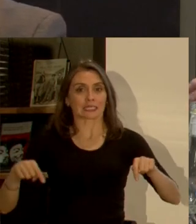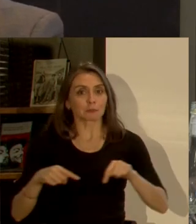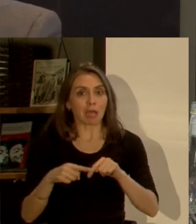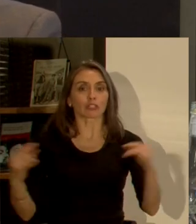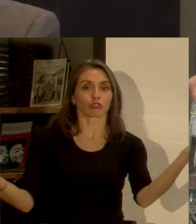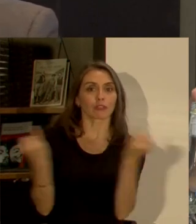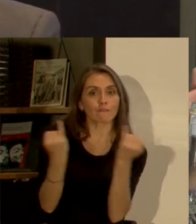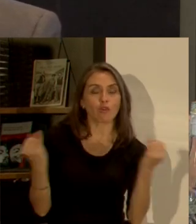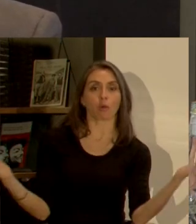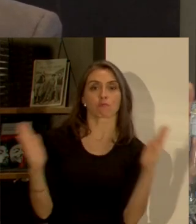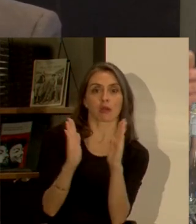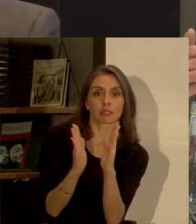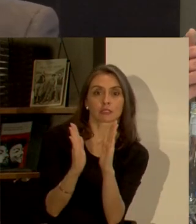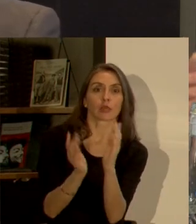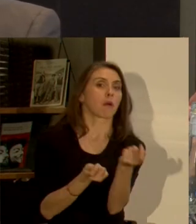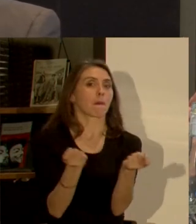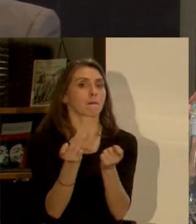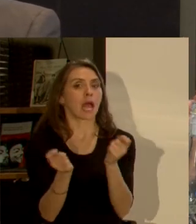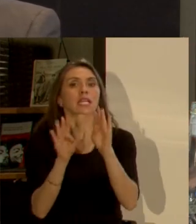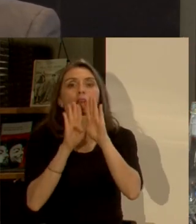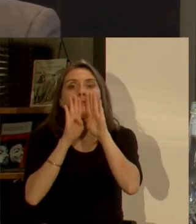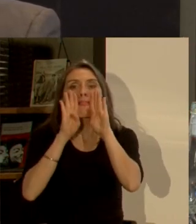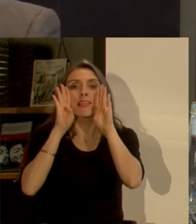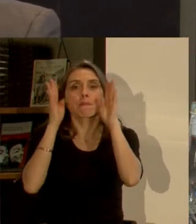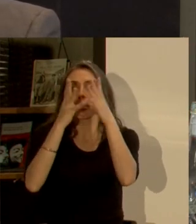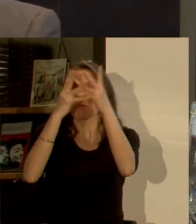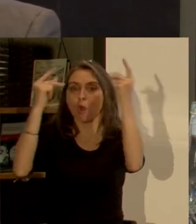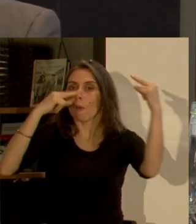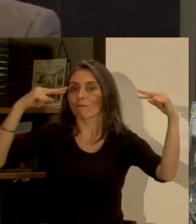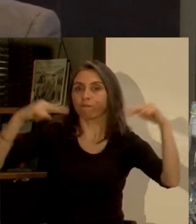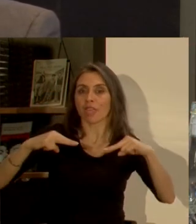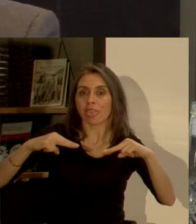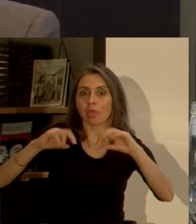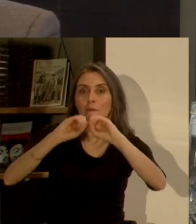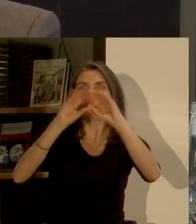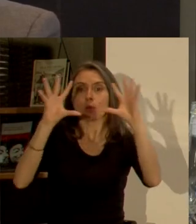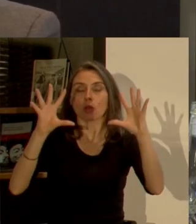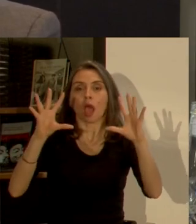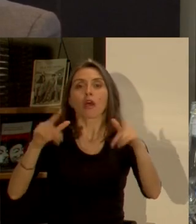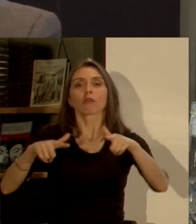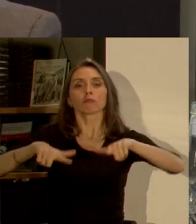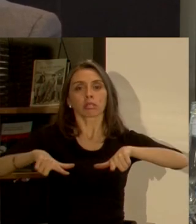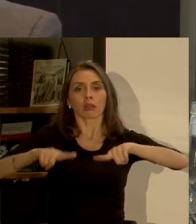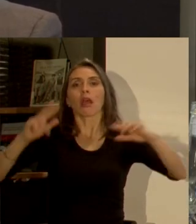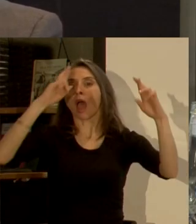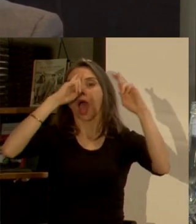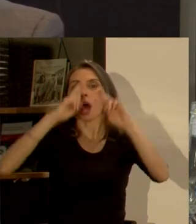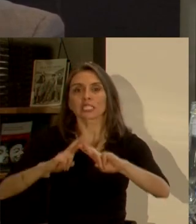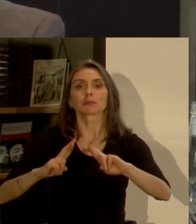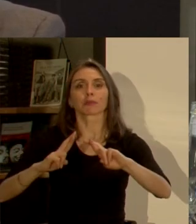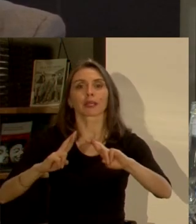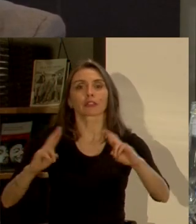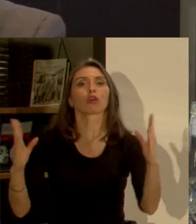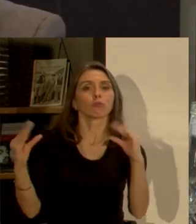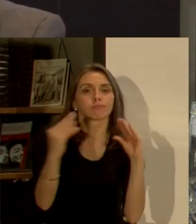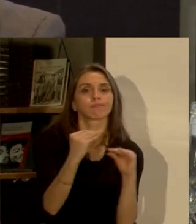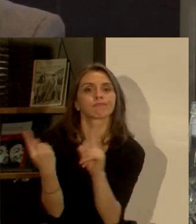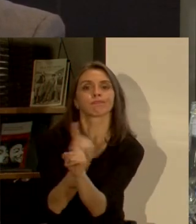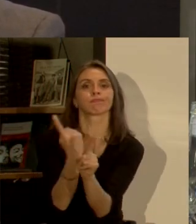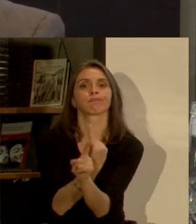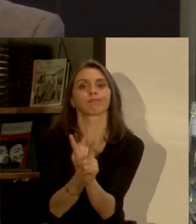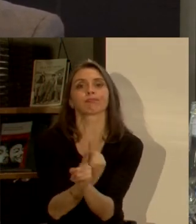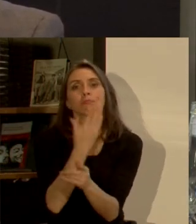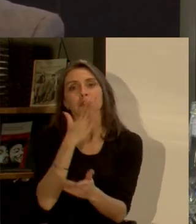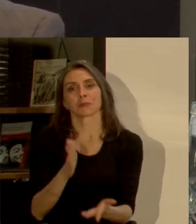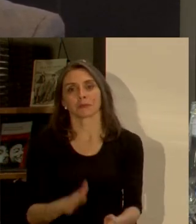maneja con esa pulcritud y esa claridad genera un espacio de respeto que permite tener un diálogo mucho más